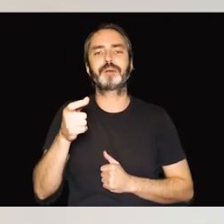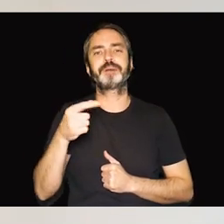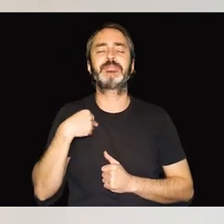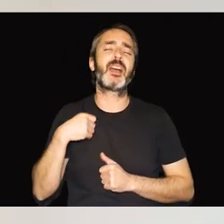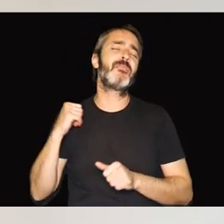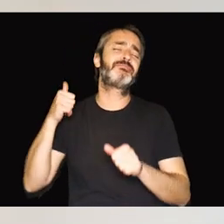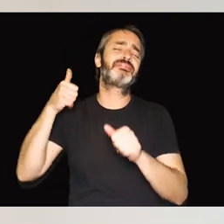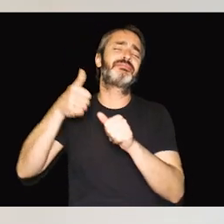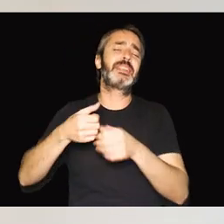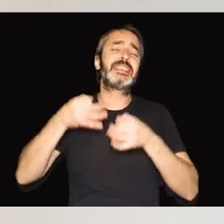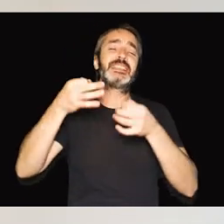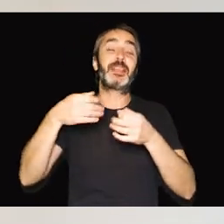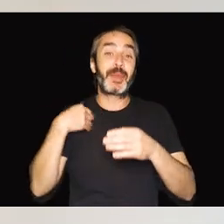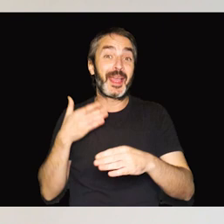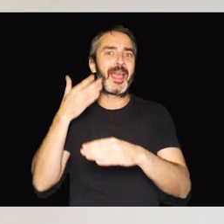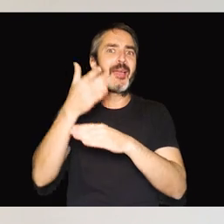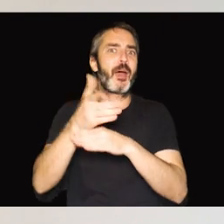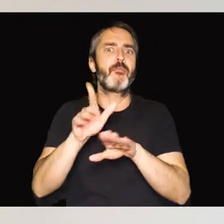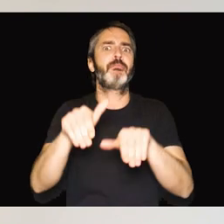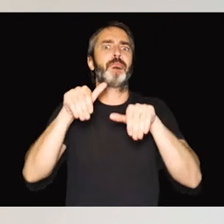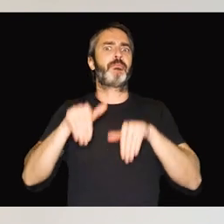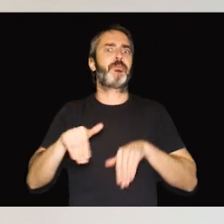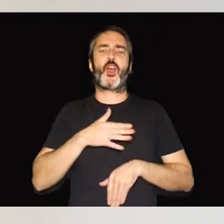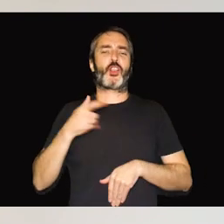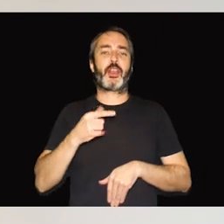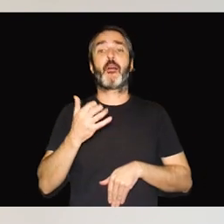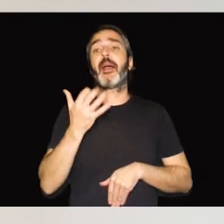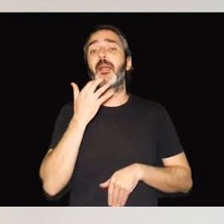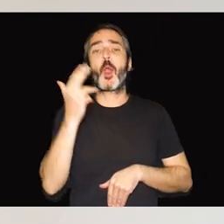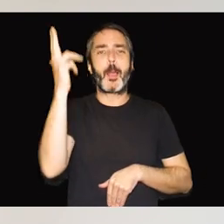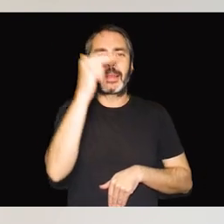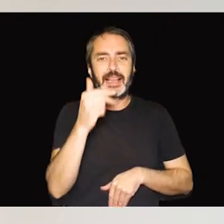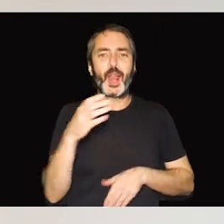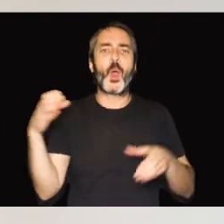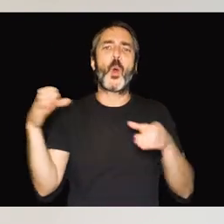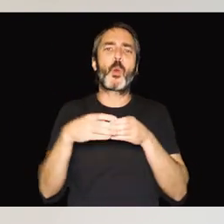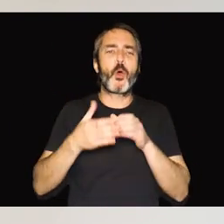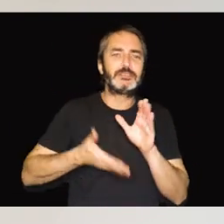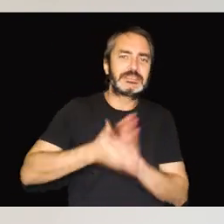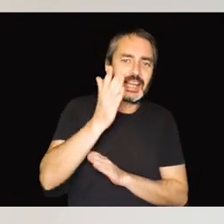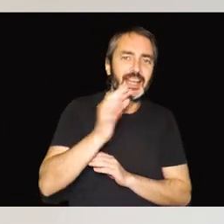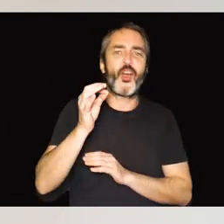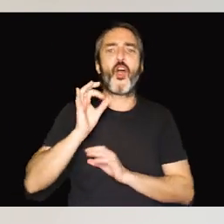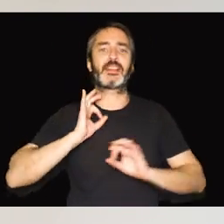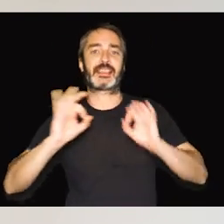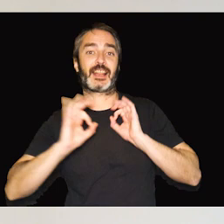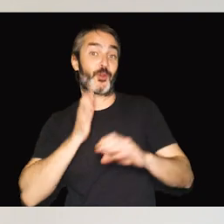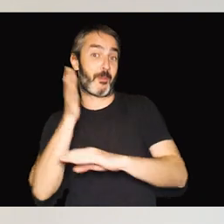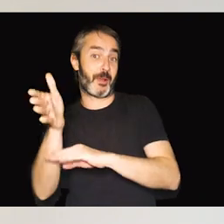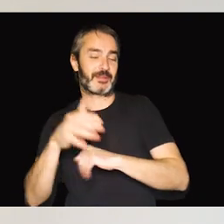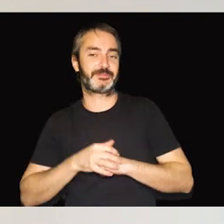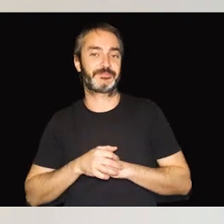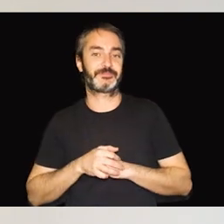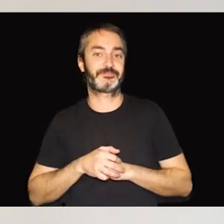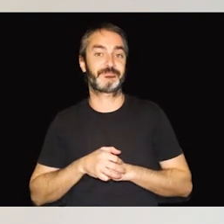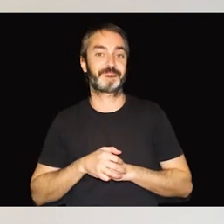hacer cosas que llevaba haciendo toda su vida, como por ejemplo pintar, salir en grupo, ir al teatro. Estos signos